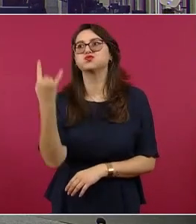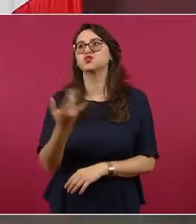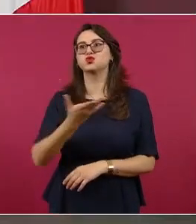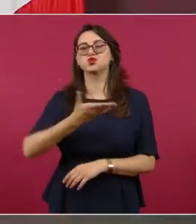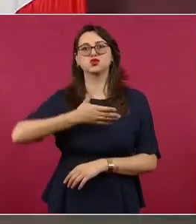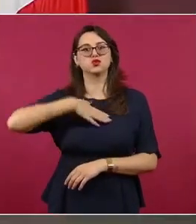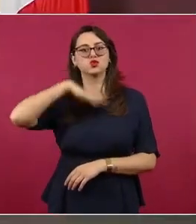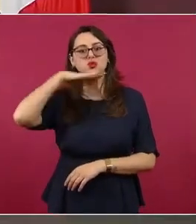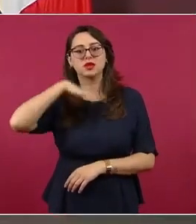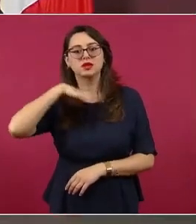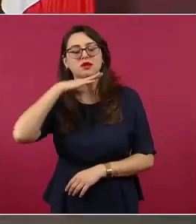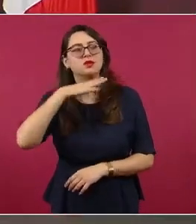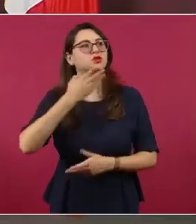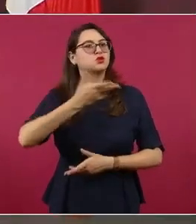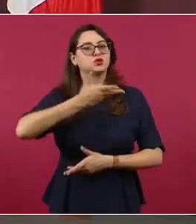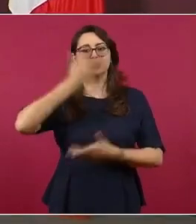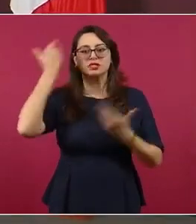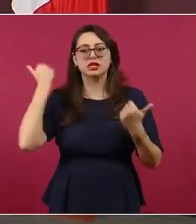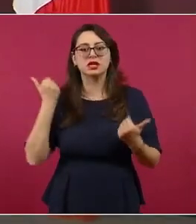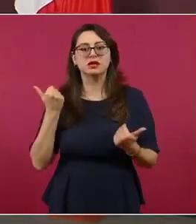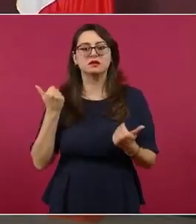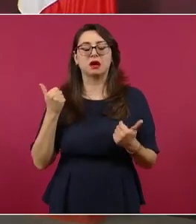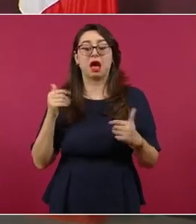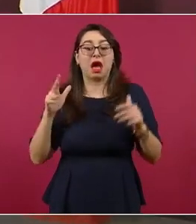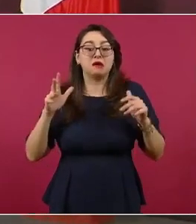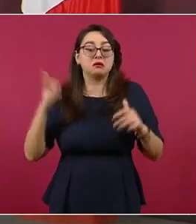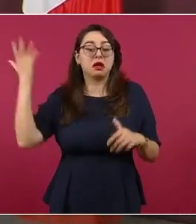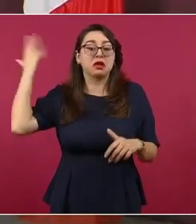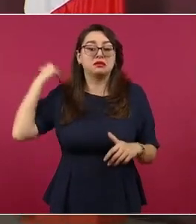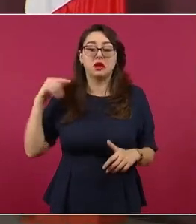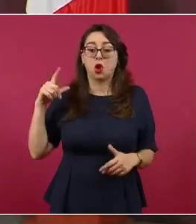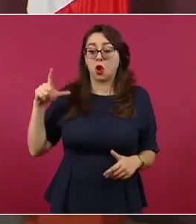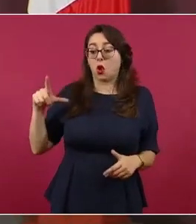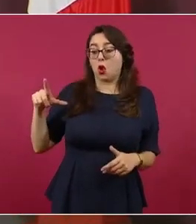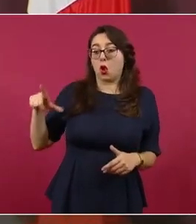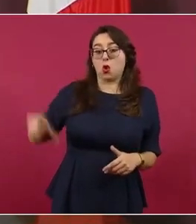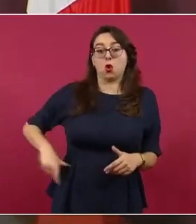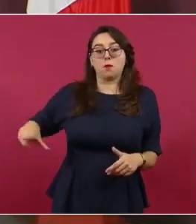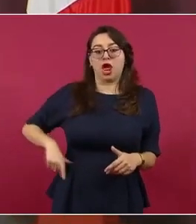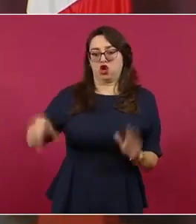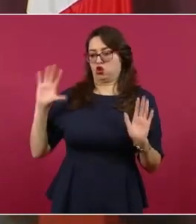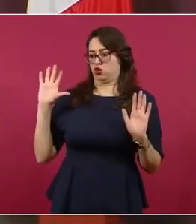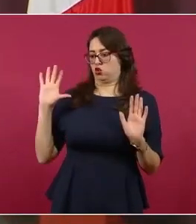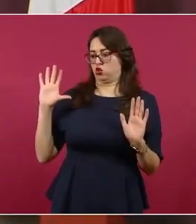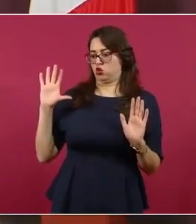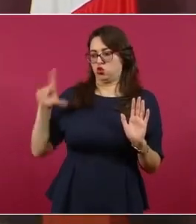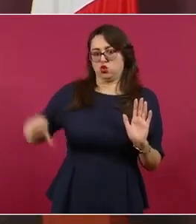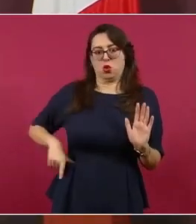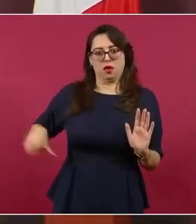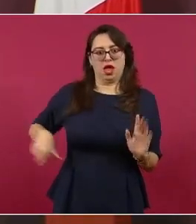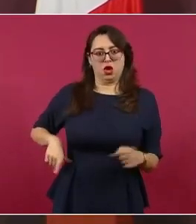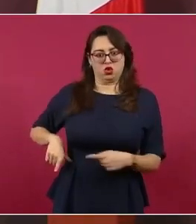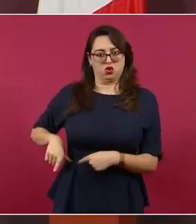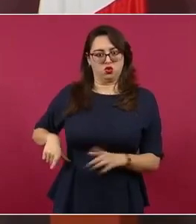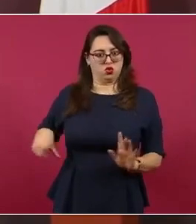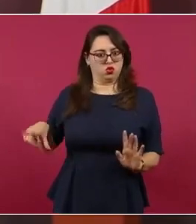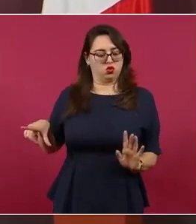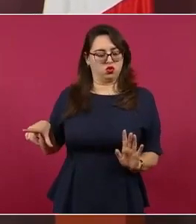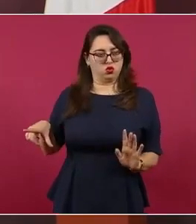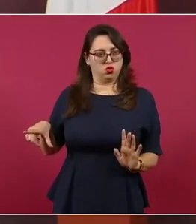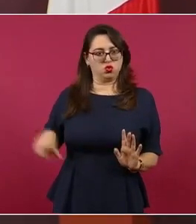Todo era el gobierno para la gente, porque en realidad eso era.